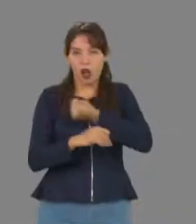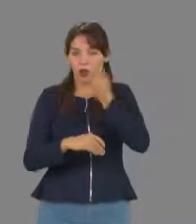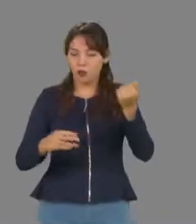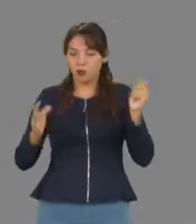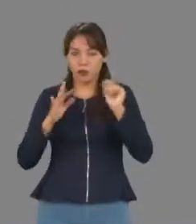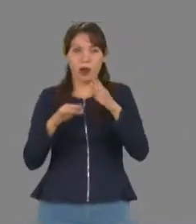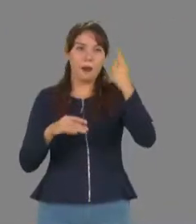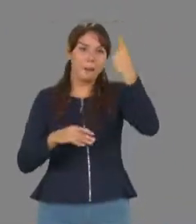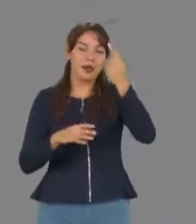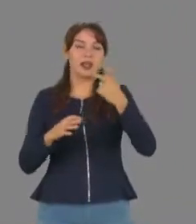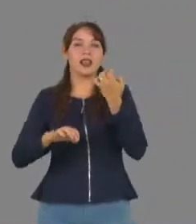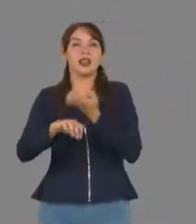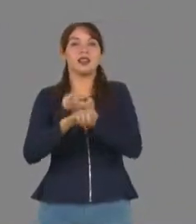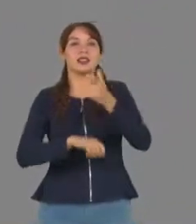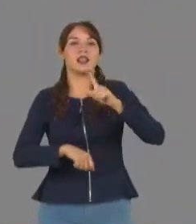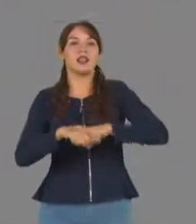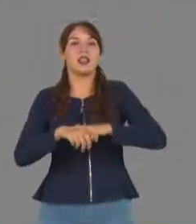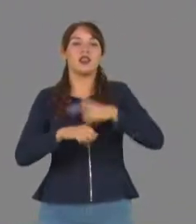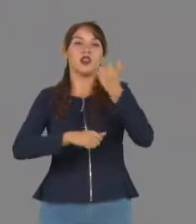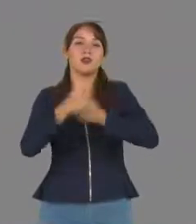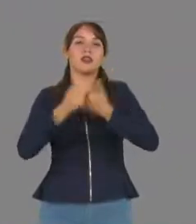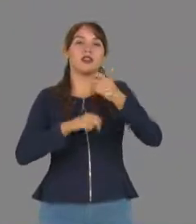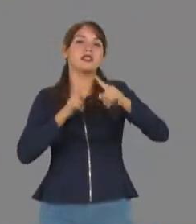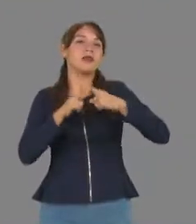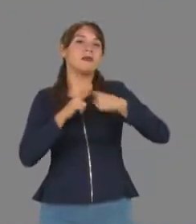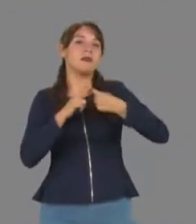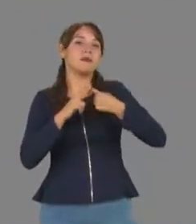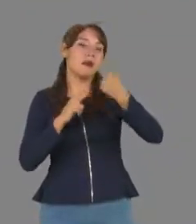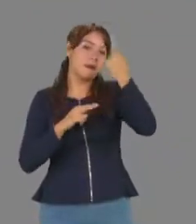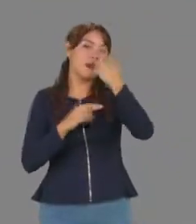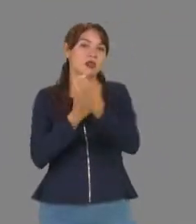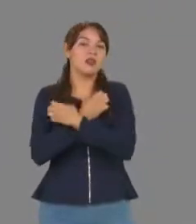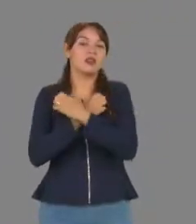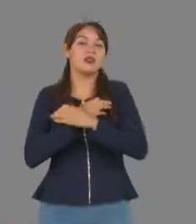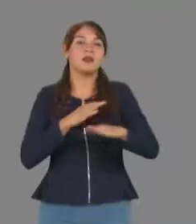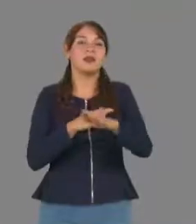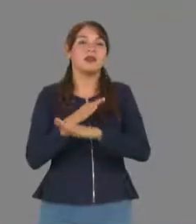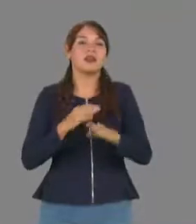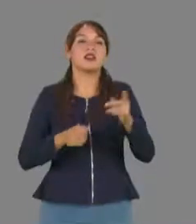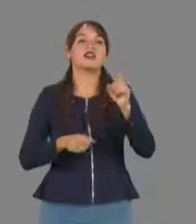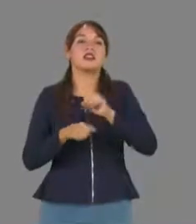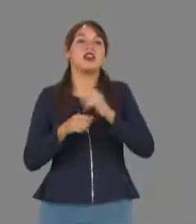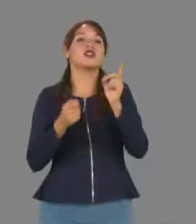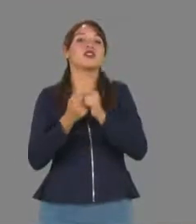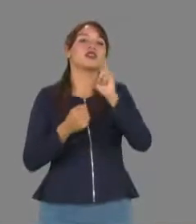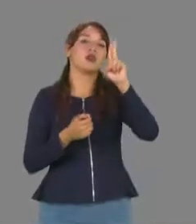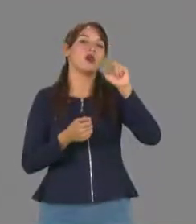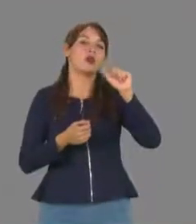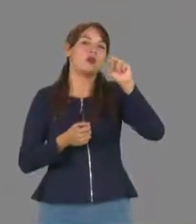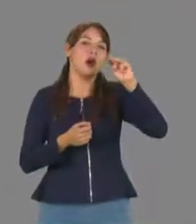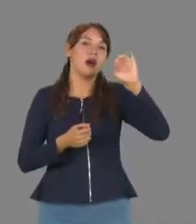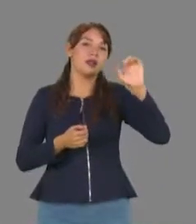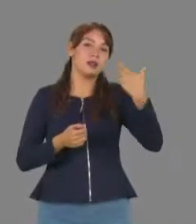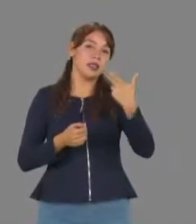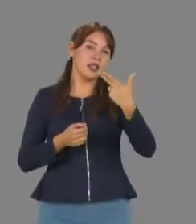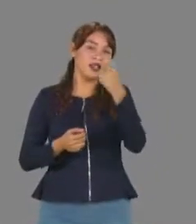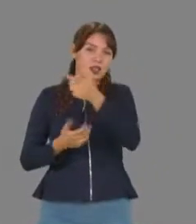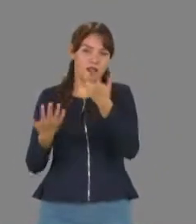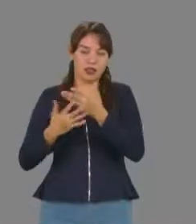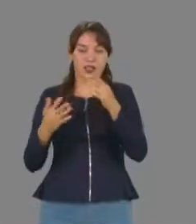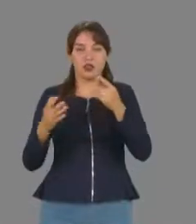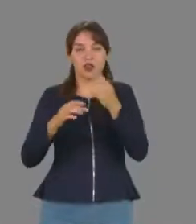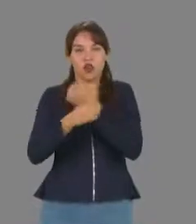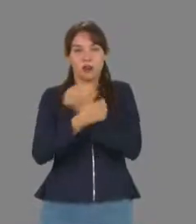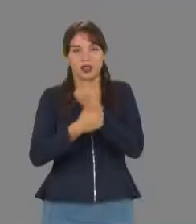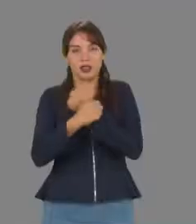se llevó a cabo la etapa estatal de la Olimpiada Mexicana de Matemáticas para Educación Básica, actividad celebrada en las instalaciones de la Unidad Académica de Ciencias,